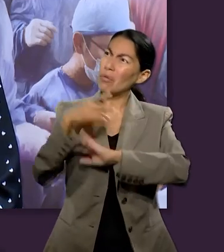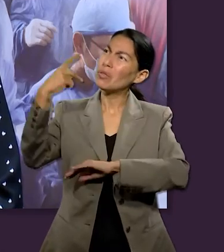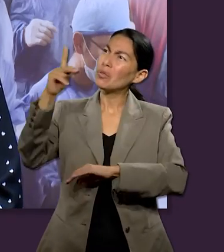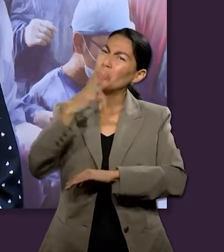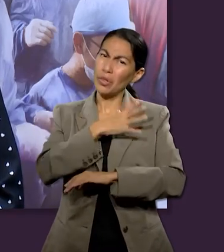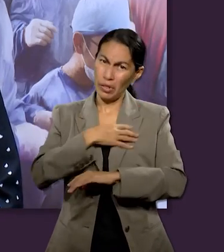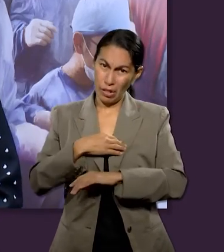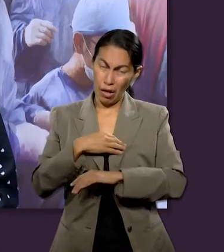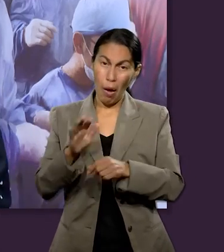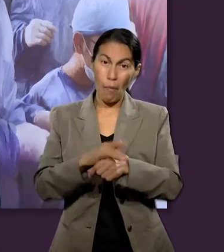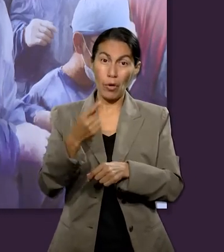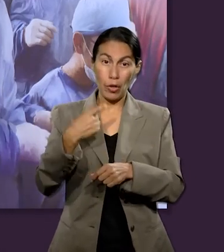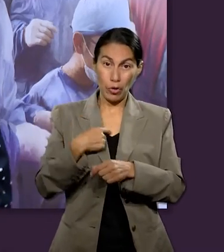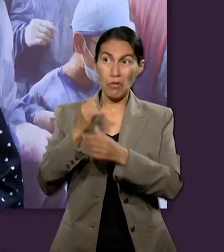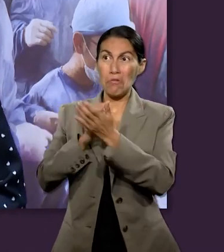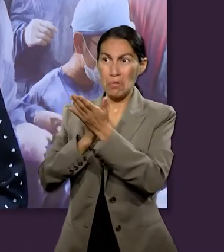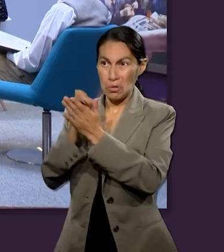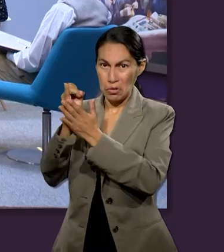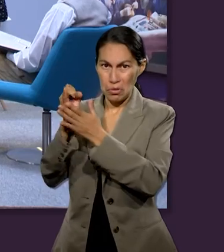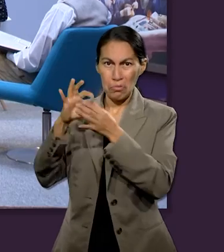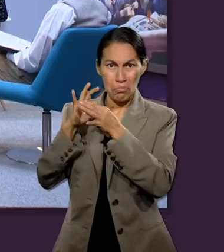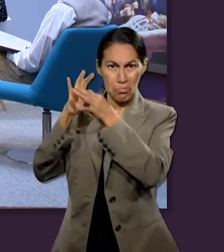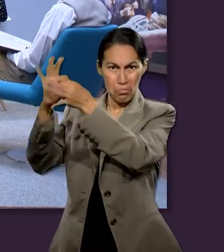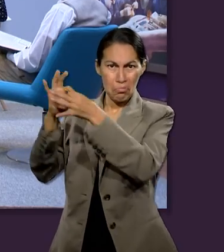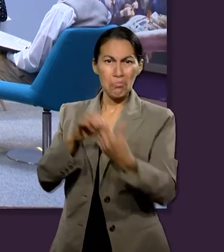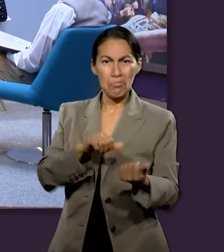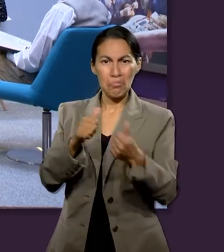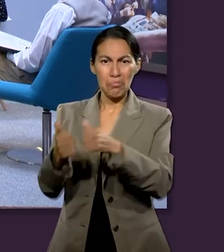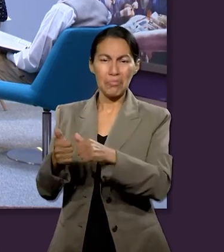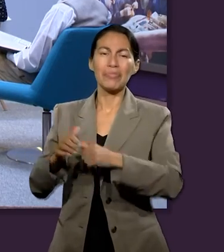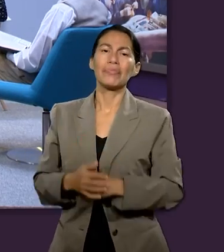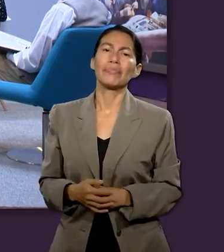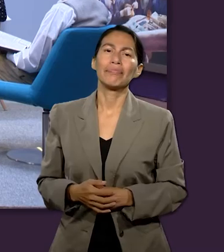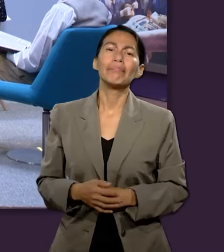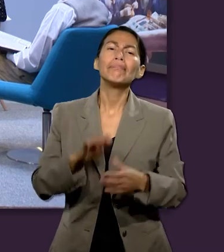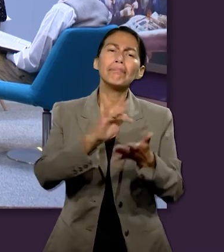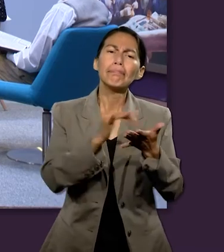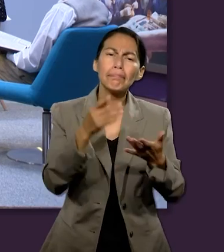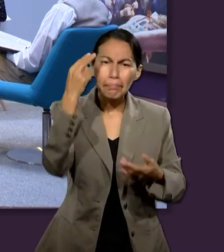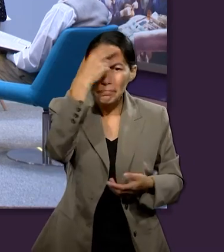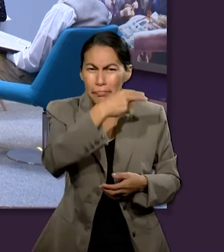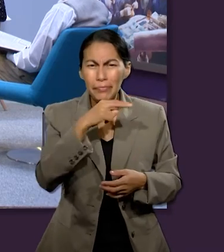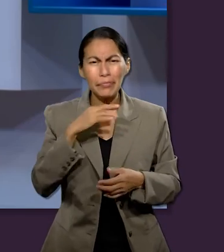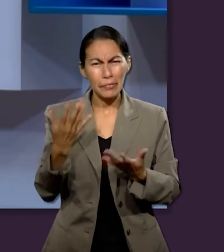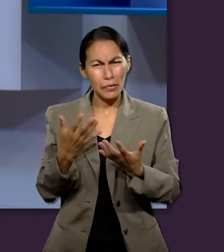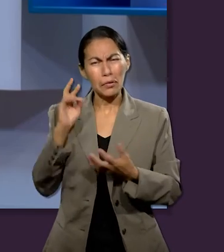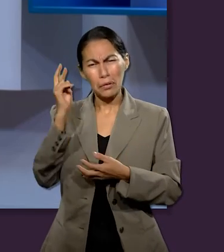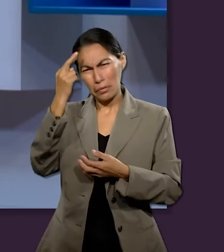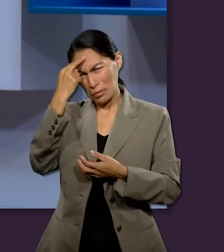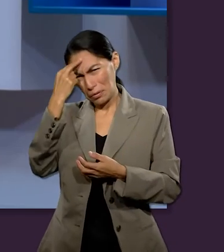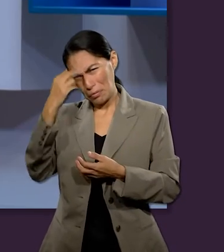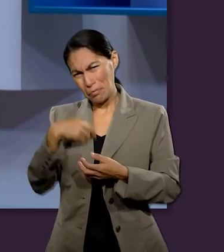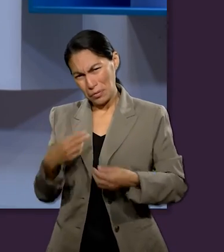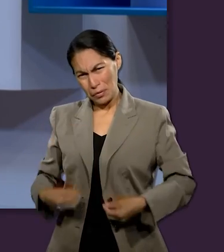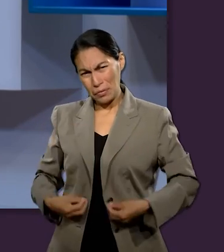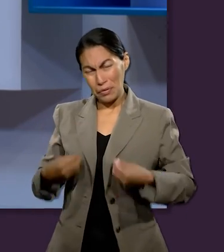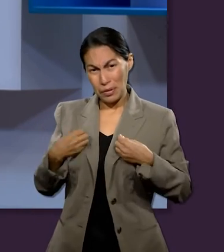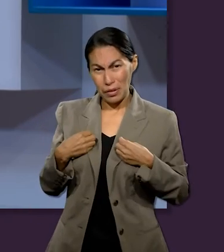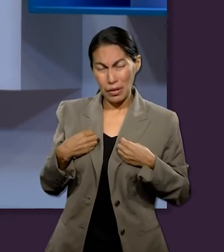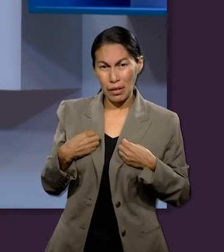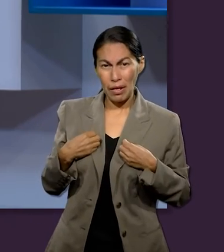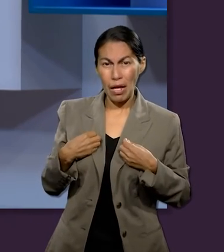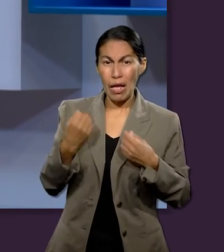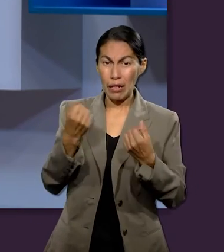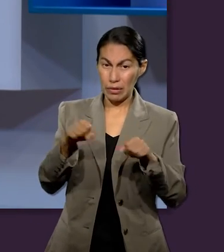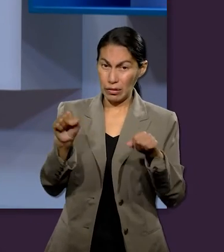al aceptarlo como el señor de mi existir gracias Noemi me hiciste recordar una de mis clases de Biblia favorita como alumno